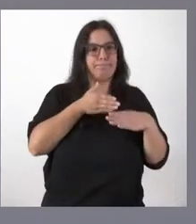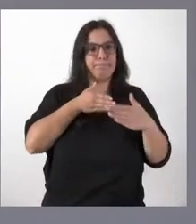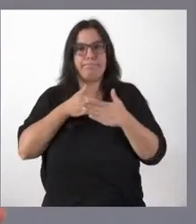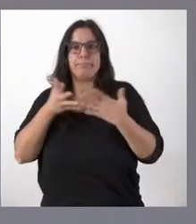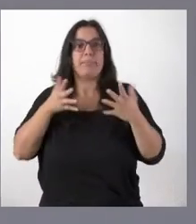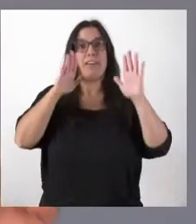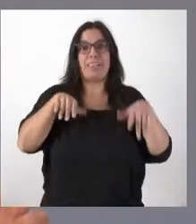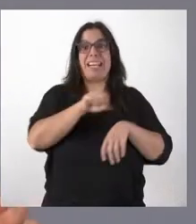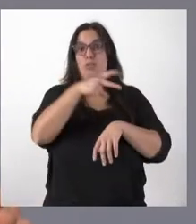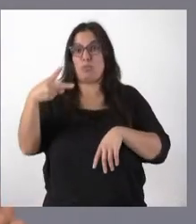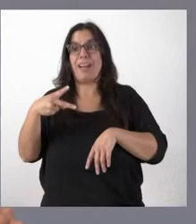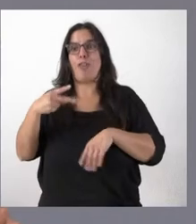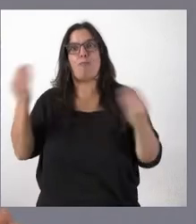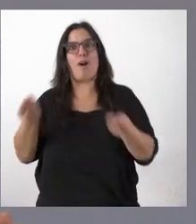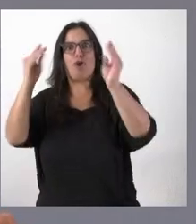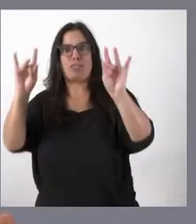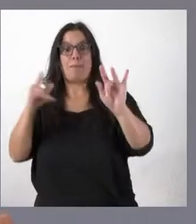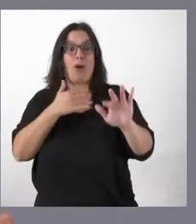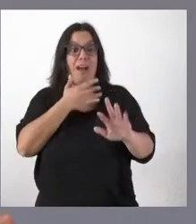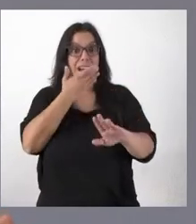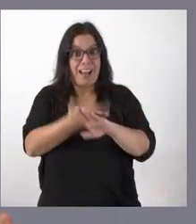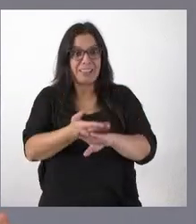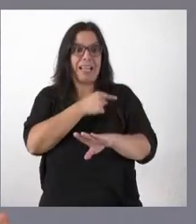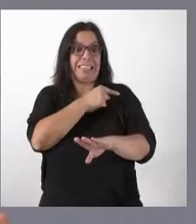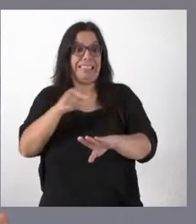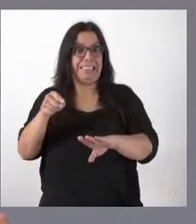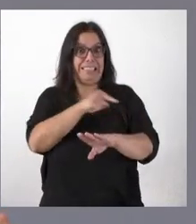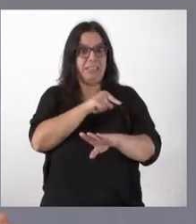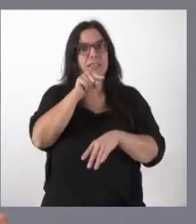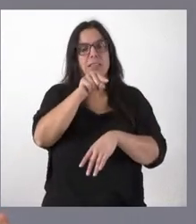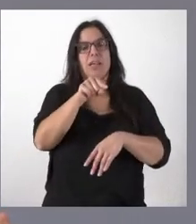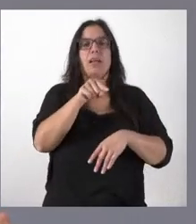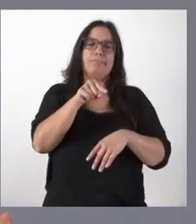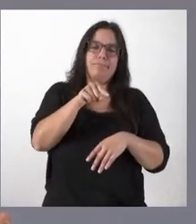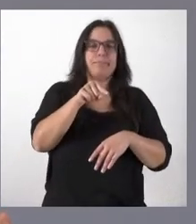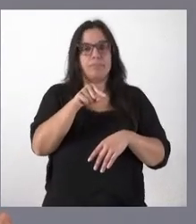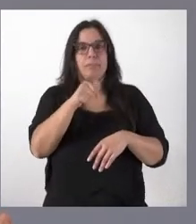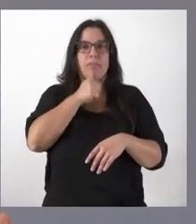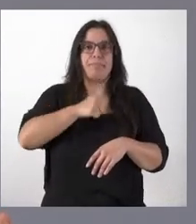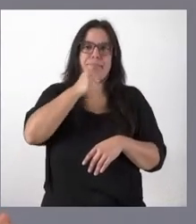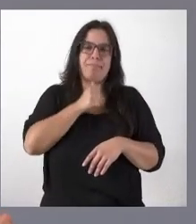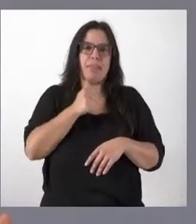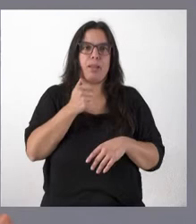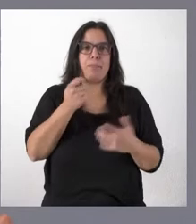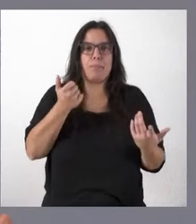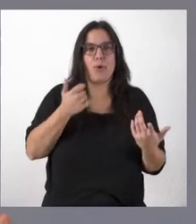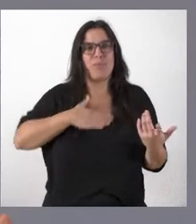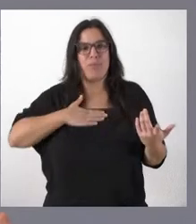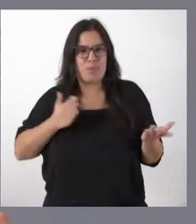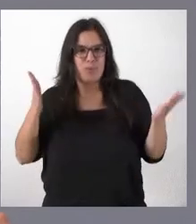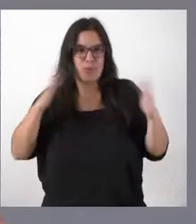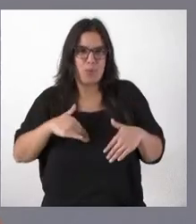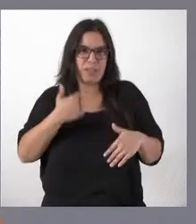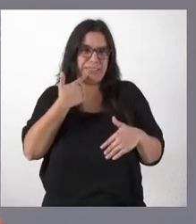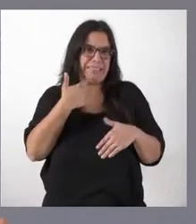evidente que mejora lo que tenemos durante el periodo de construcción de la instalación, siempre se genera alguna incomodidad